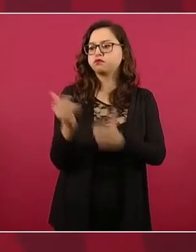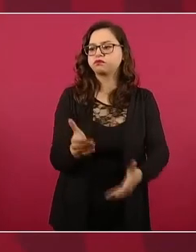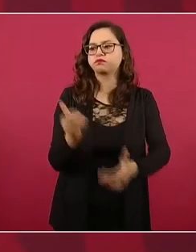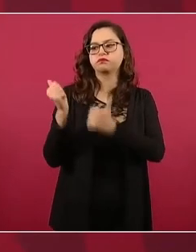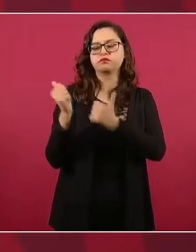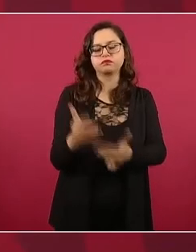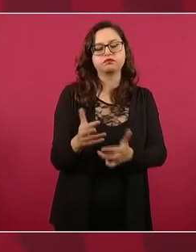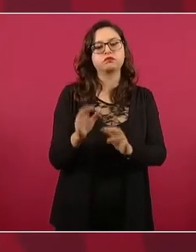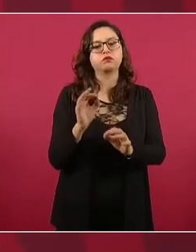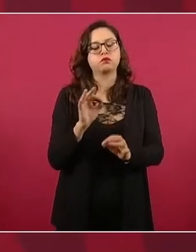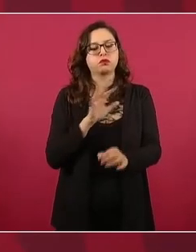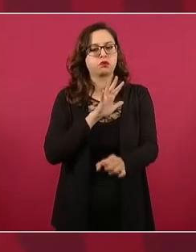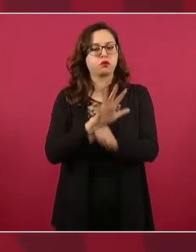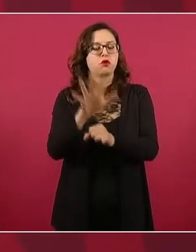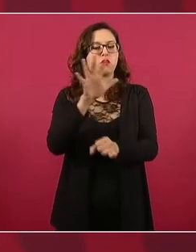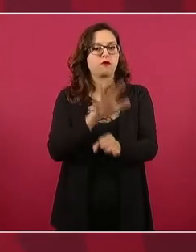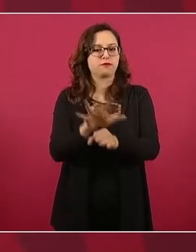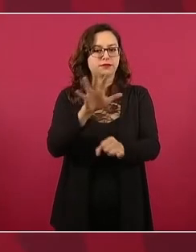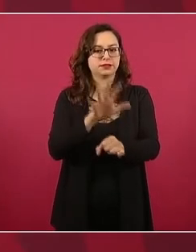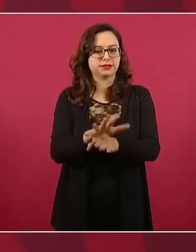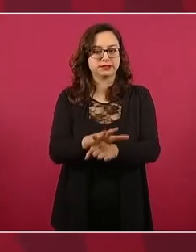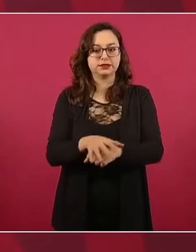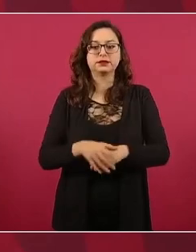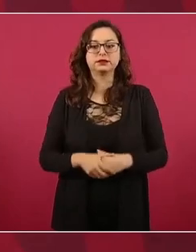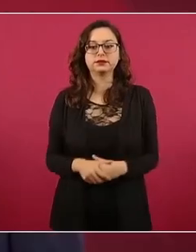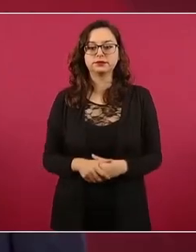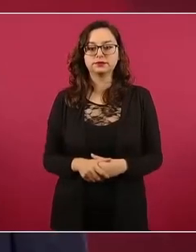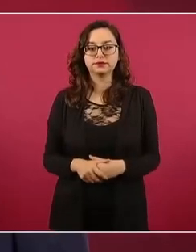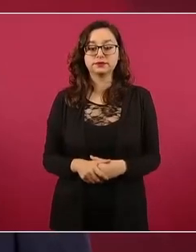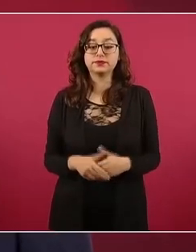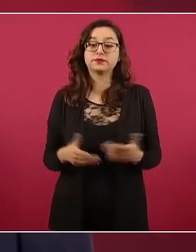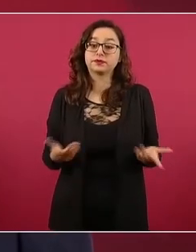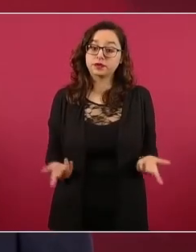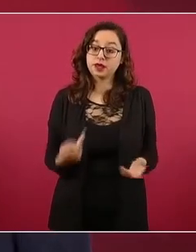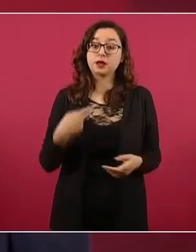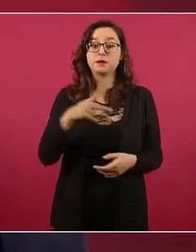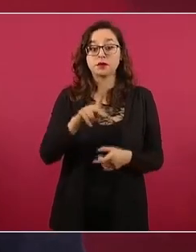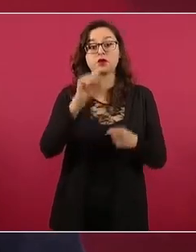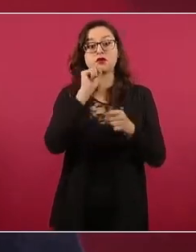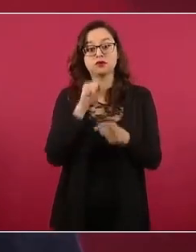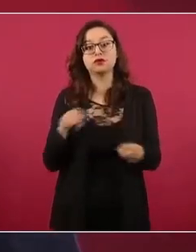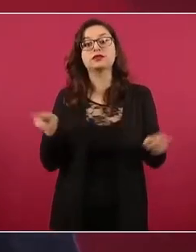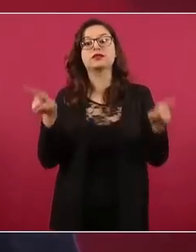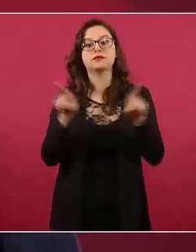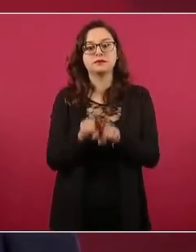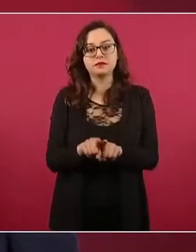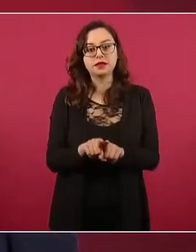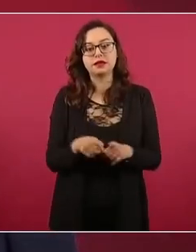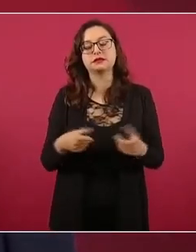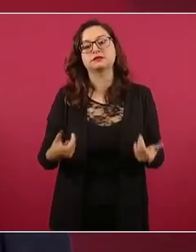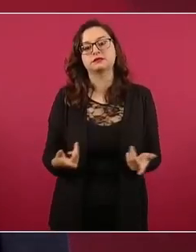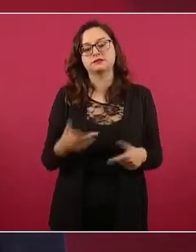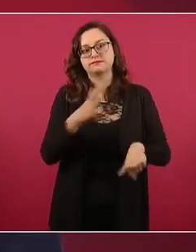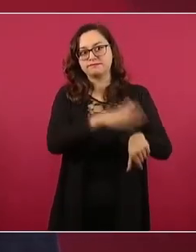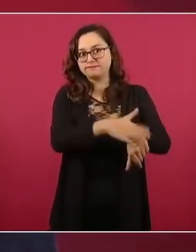haciendo conciencia de que ya no es posible